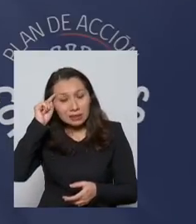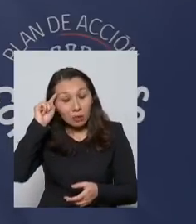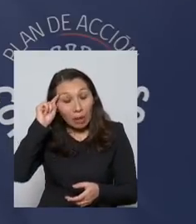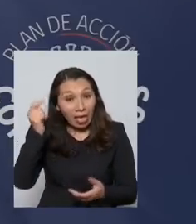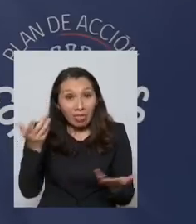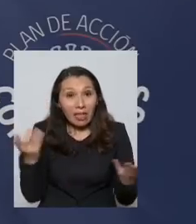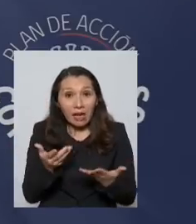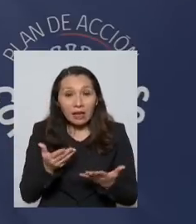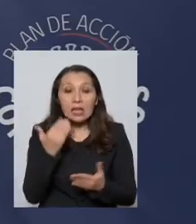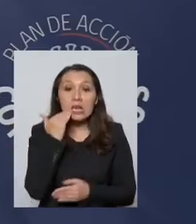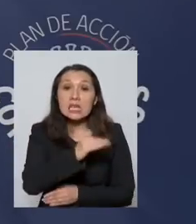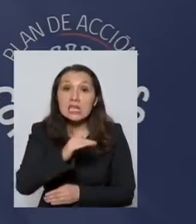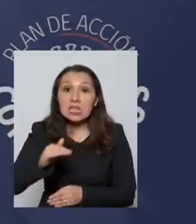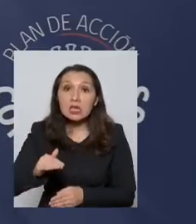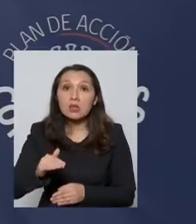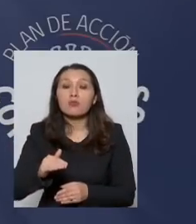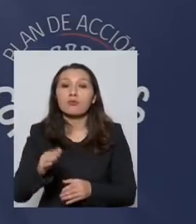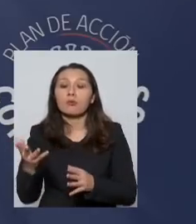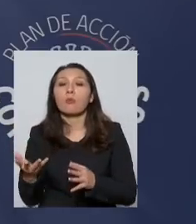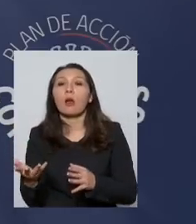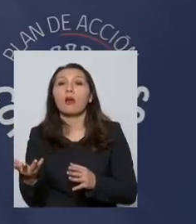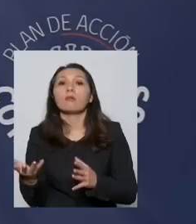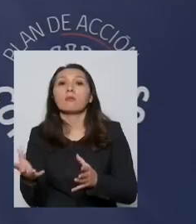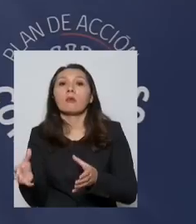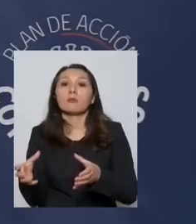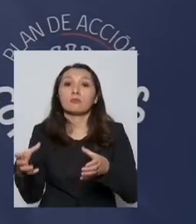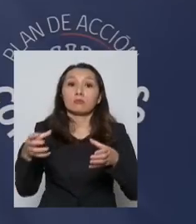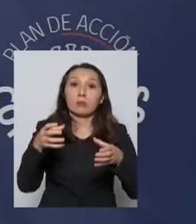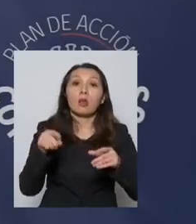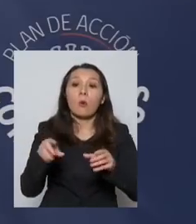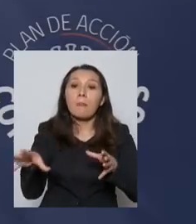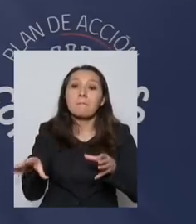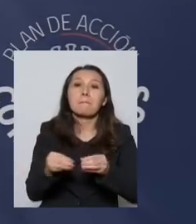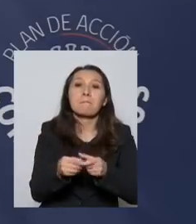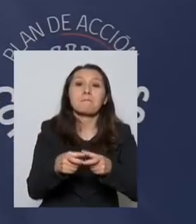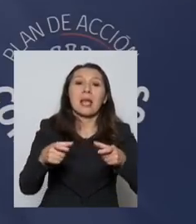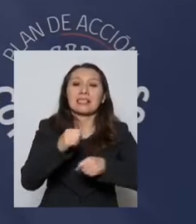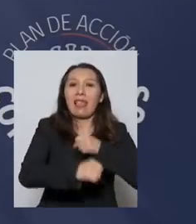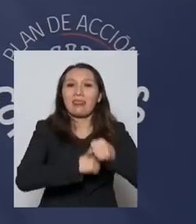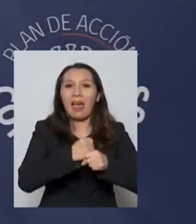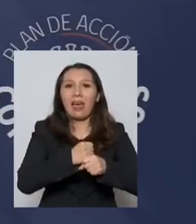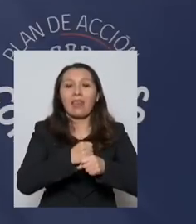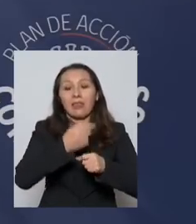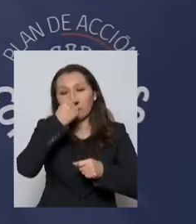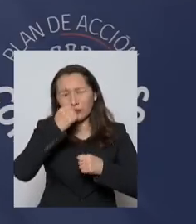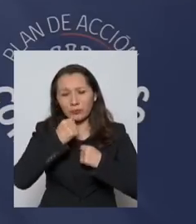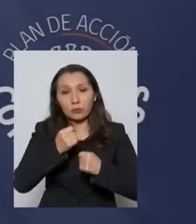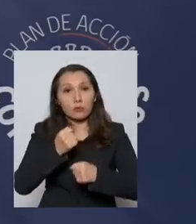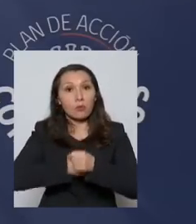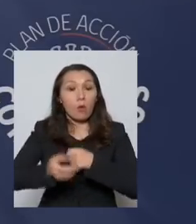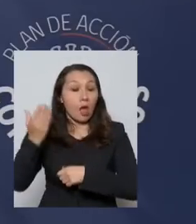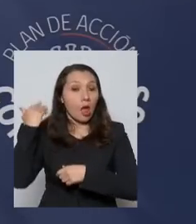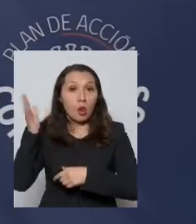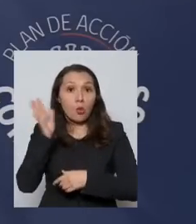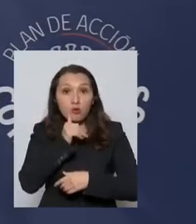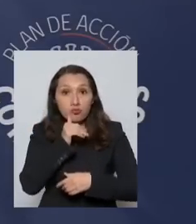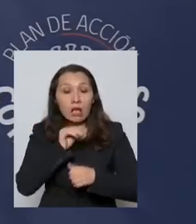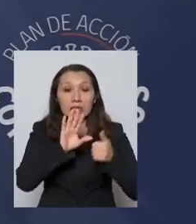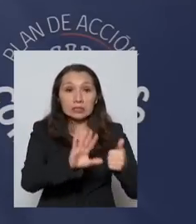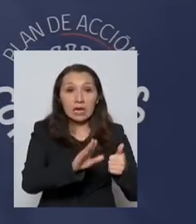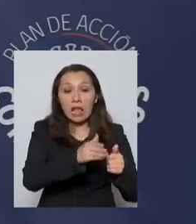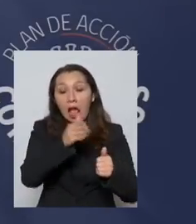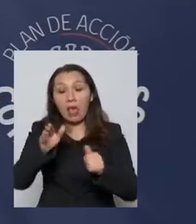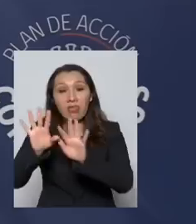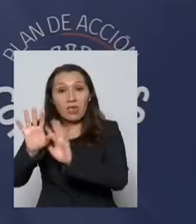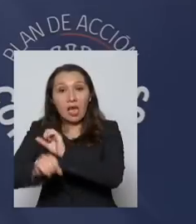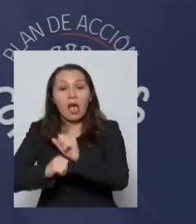que los niños que se incorporaron al grupo de influenza este año y que no estaban el año anterior, seis a diez años, se